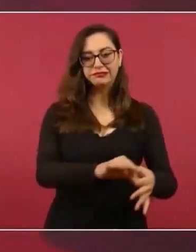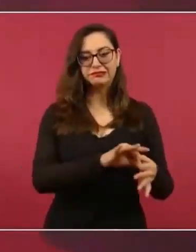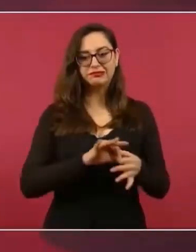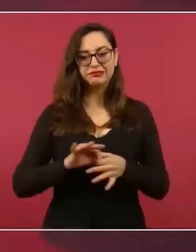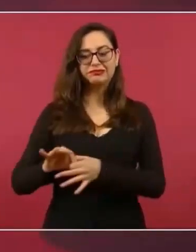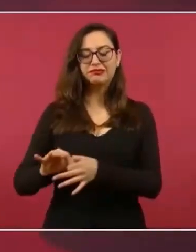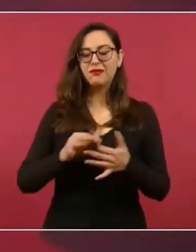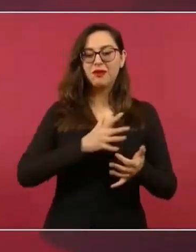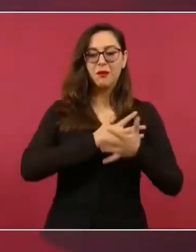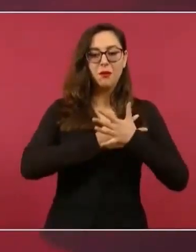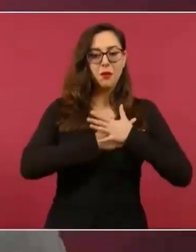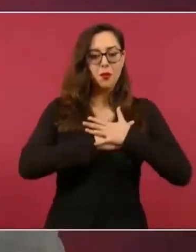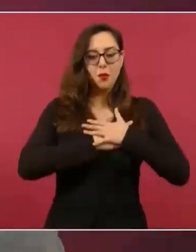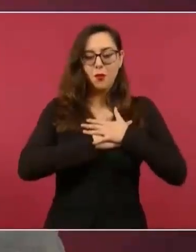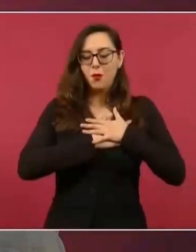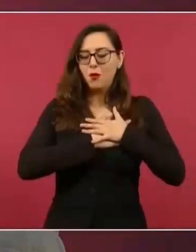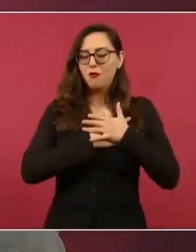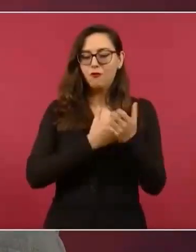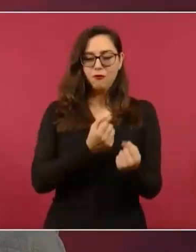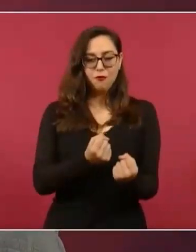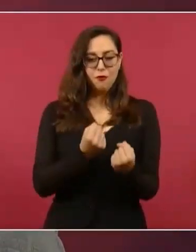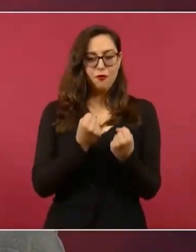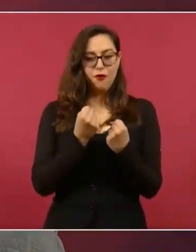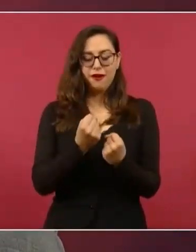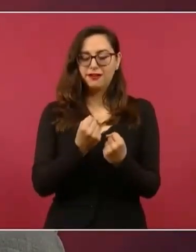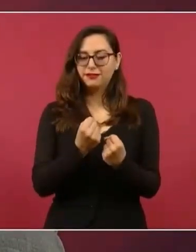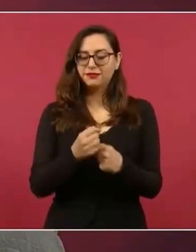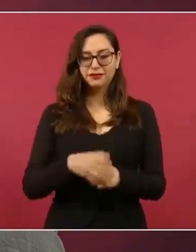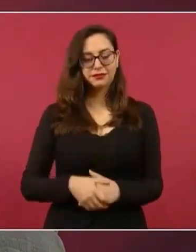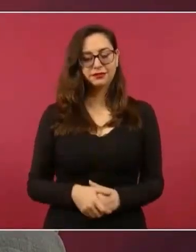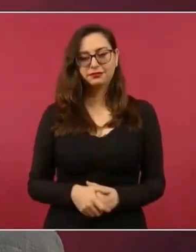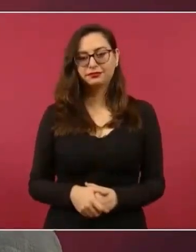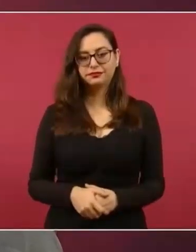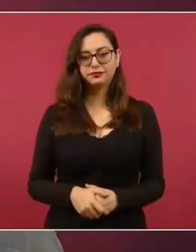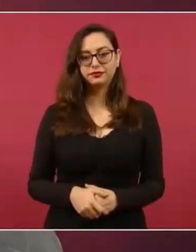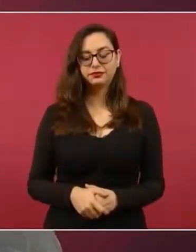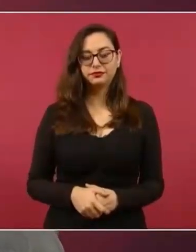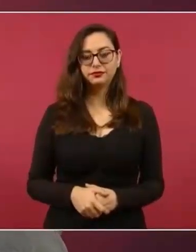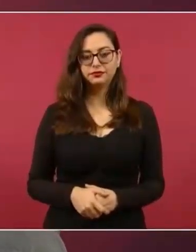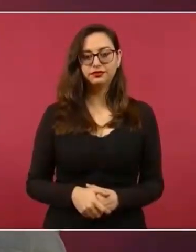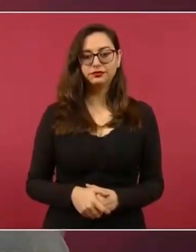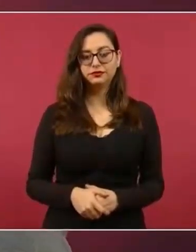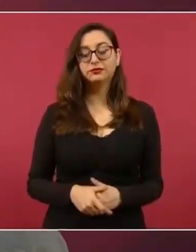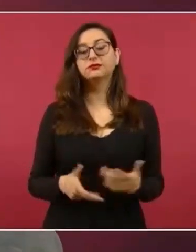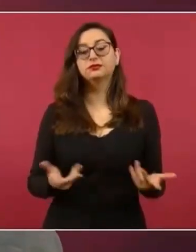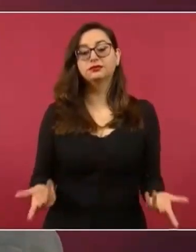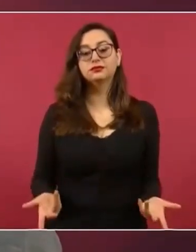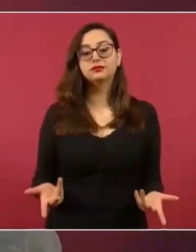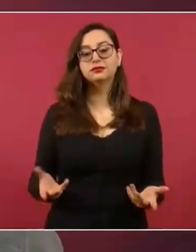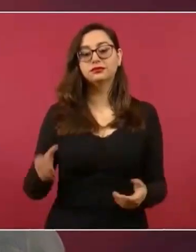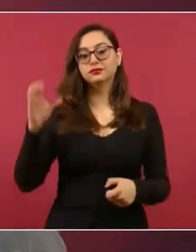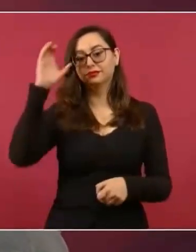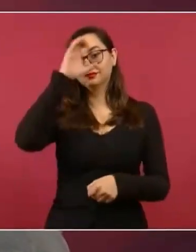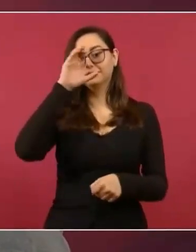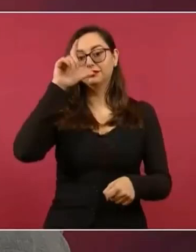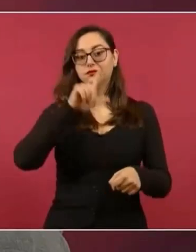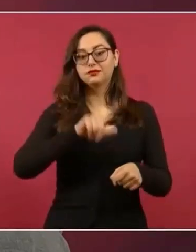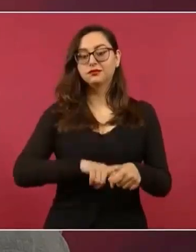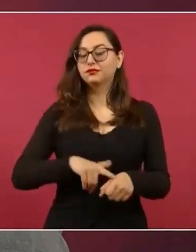amoroso, tiene que ver con nuestras culturas,